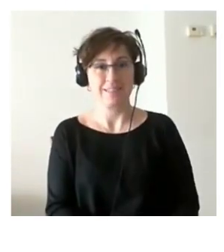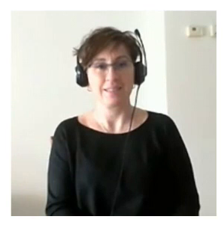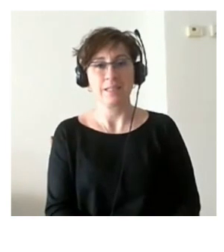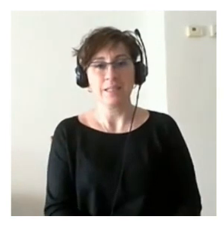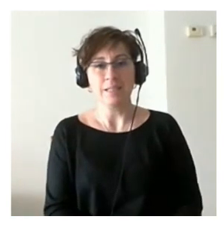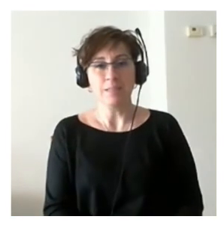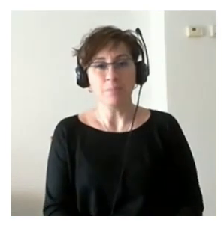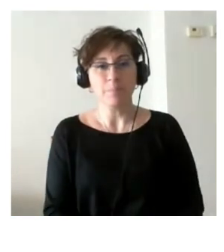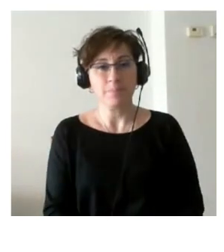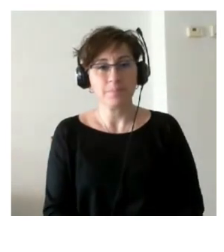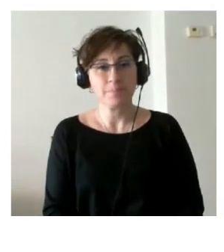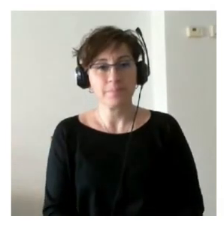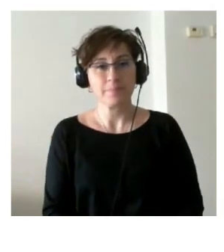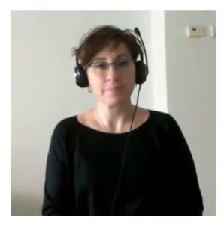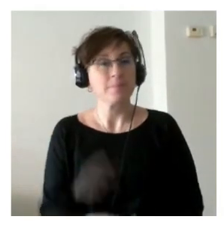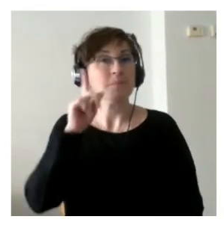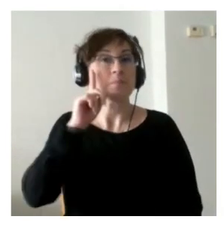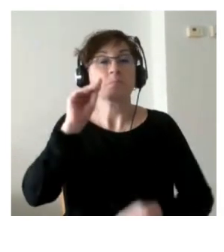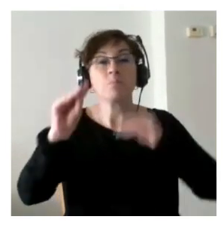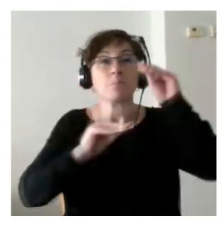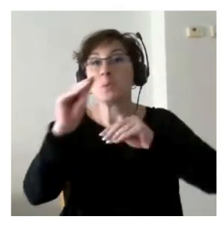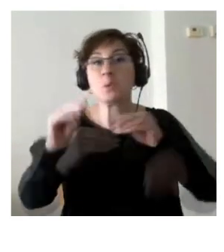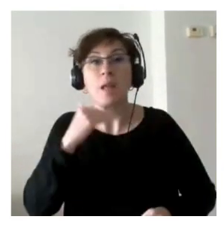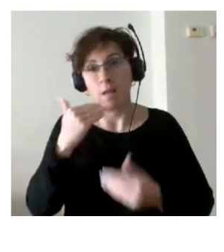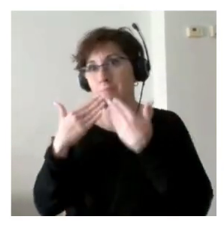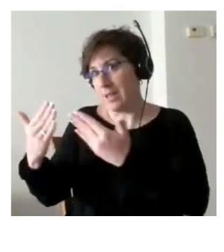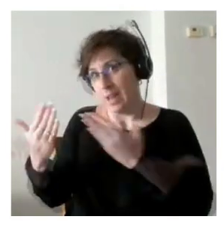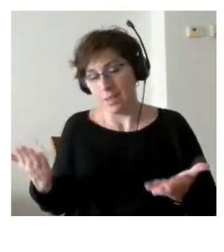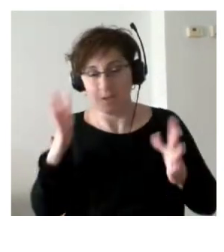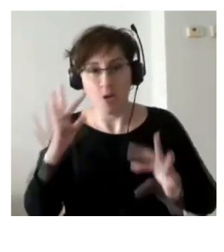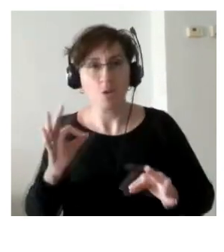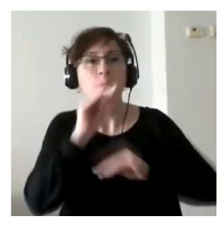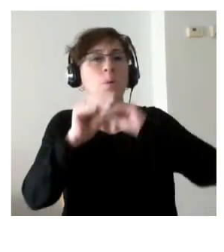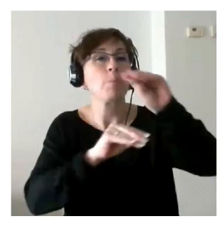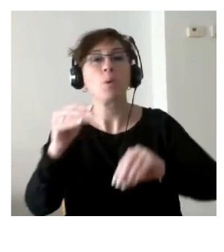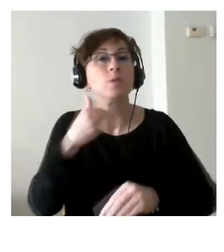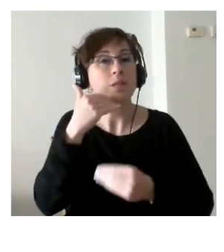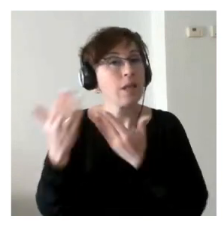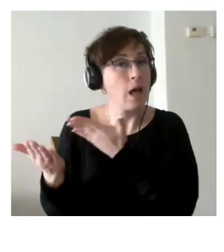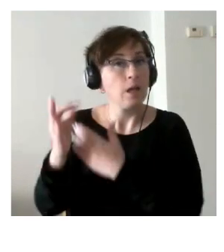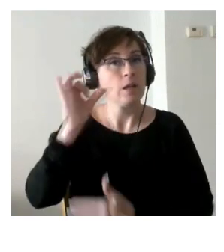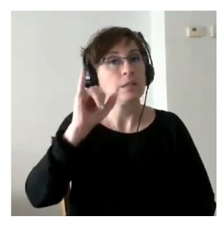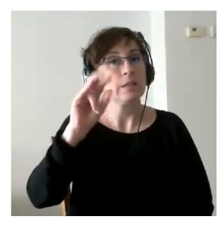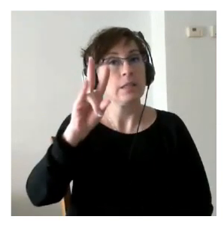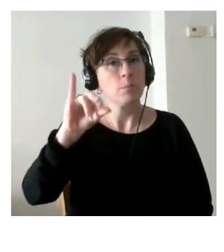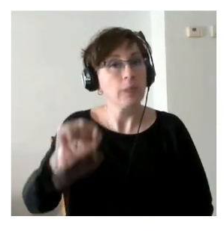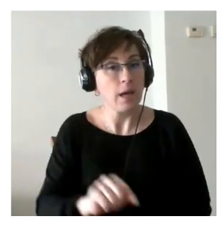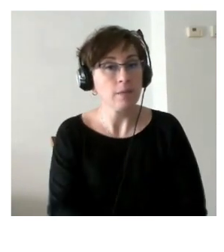bueno no sé si hay alguna pregunta muchas gracias Silvia por supuesto si hay alguna pregunta que le queráis hacer directamente a Silvia